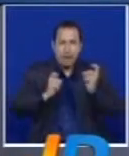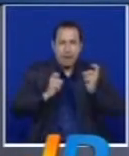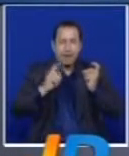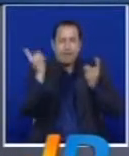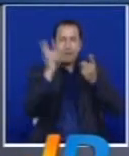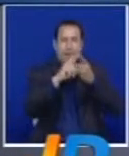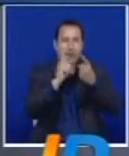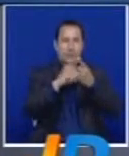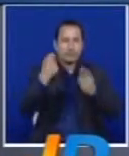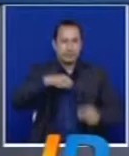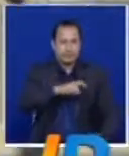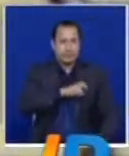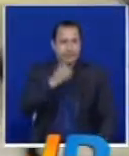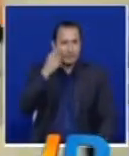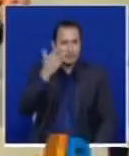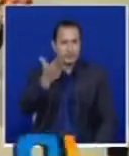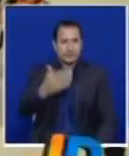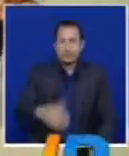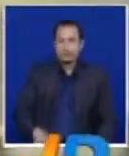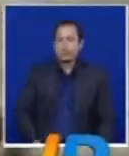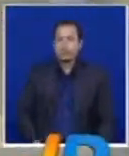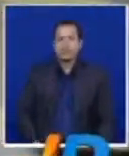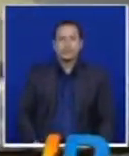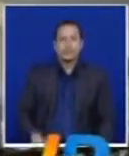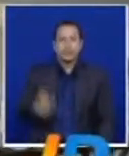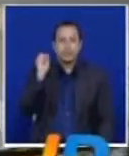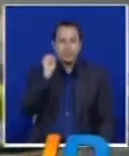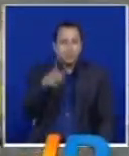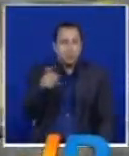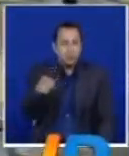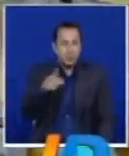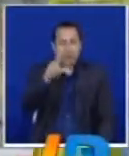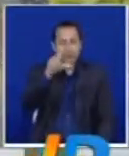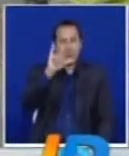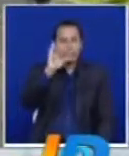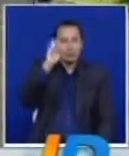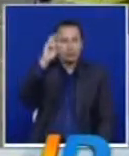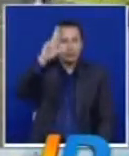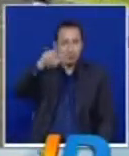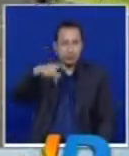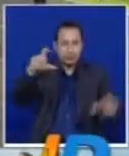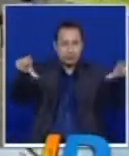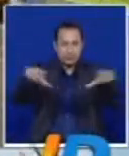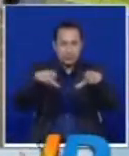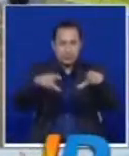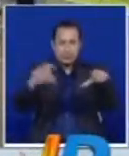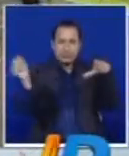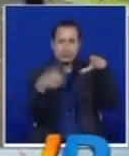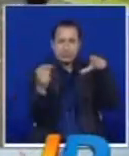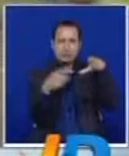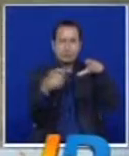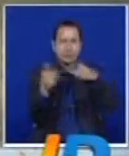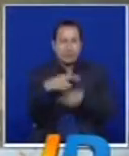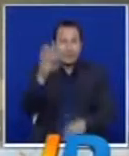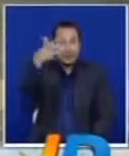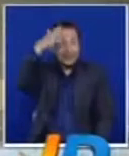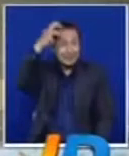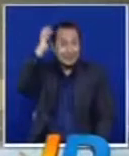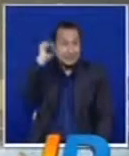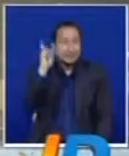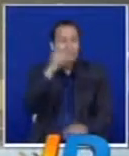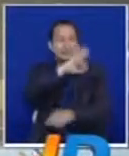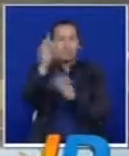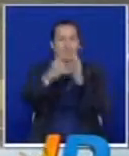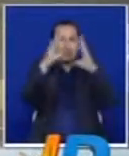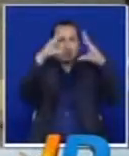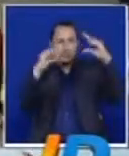aquí en Más Pacífico. El club deportivo León goleó 8-3 a Lanús Colombia en el fútbol sala profesional. Los leones que regresaron al